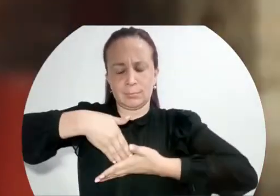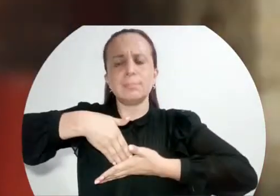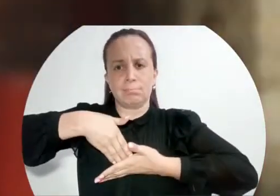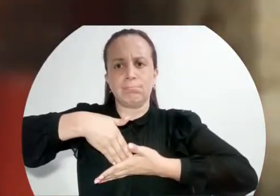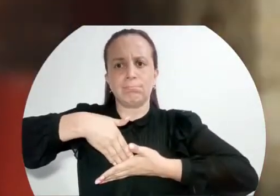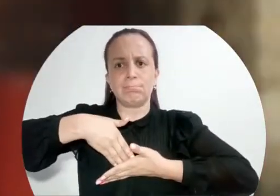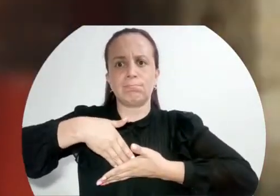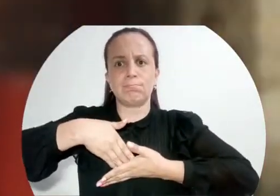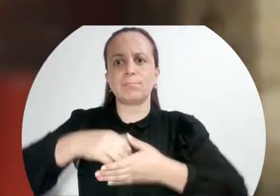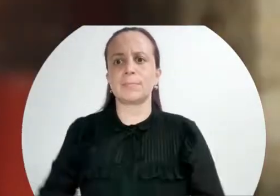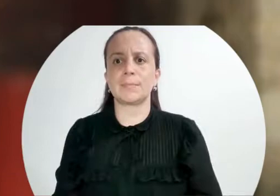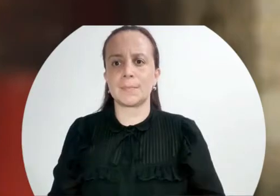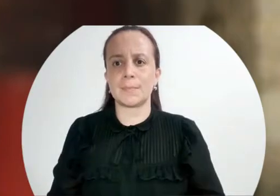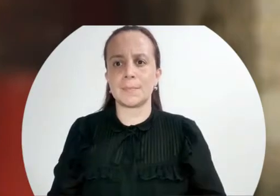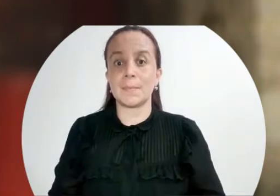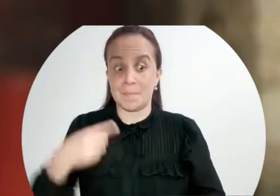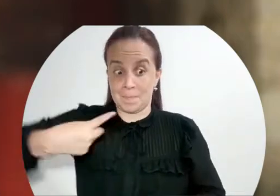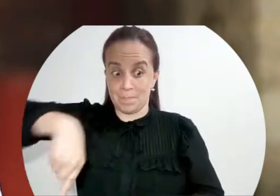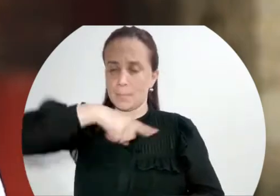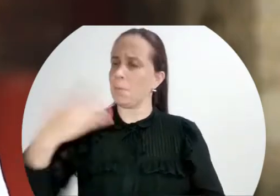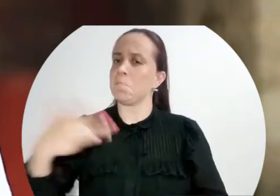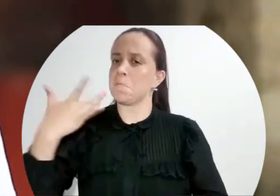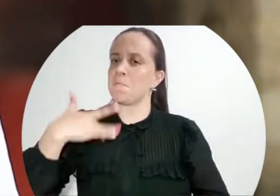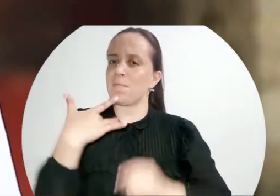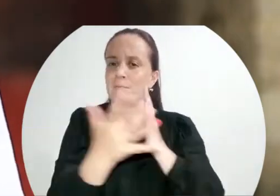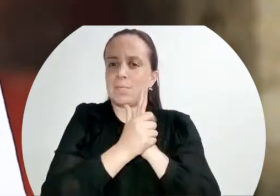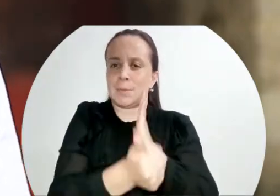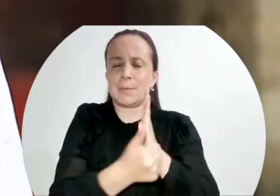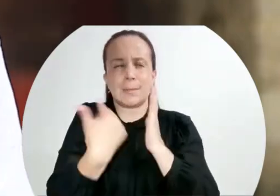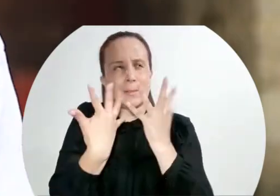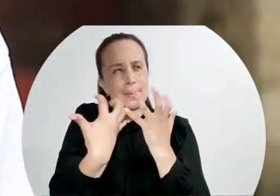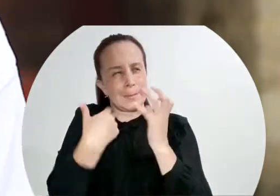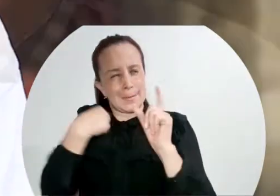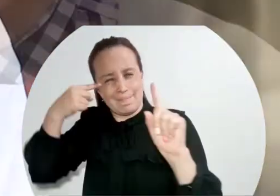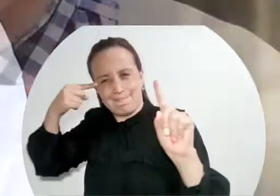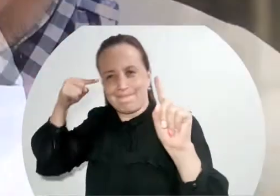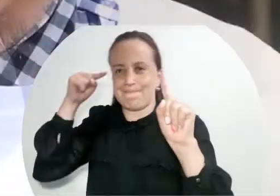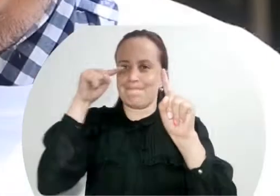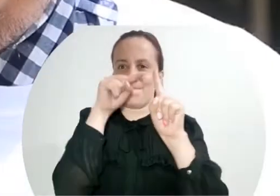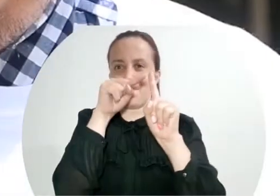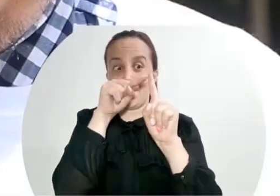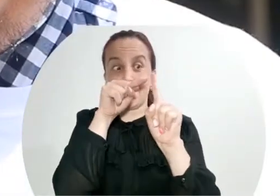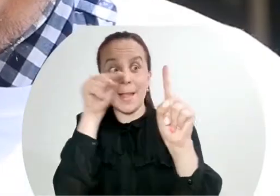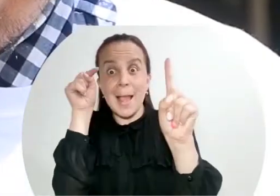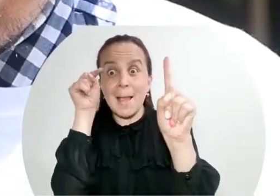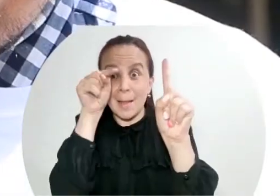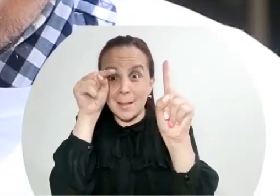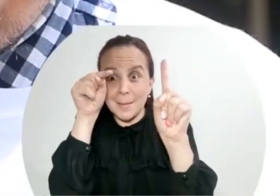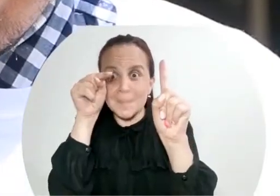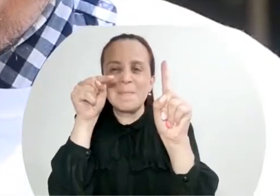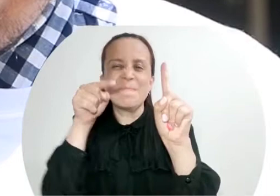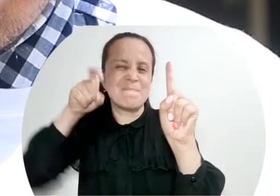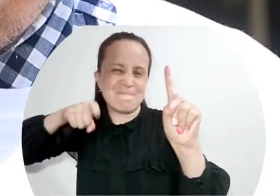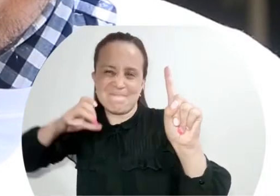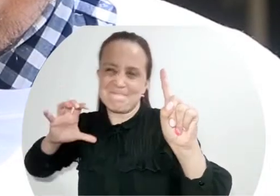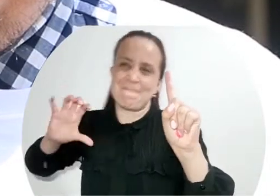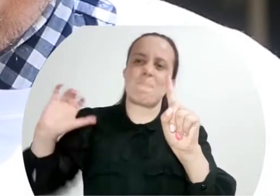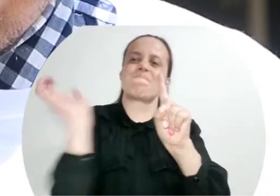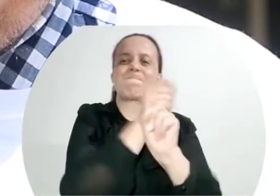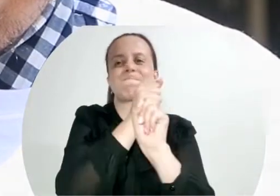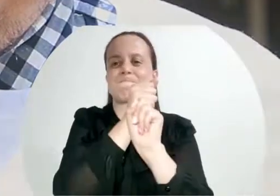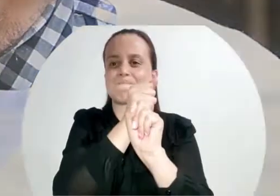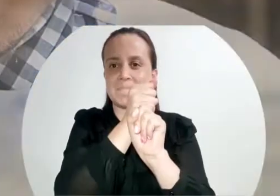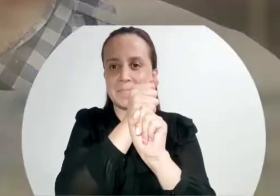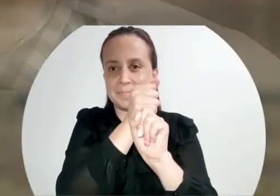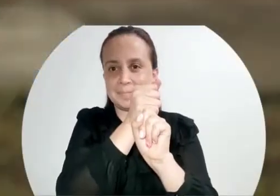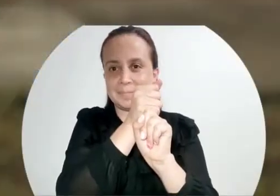Hay que sentirse dotado para gladizar una cosa. Y esa cosa hay que